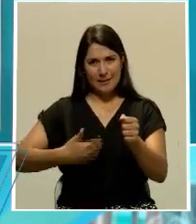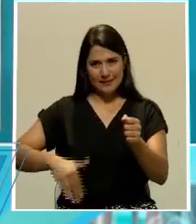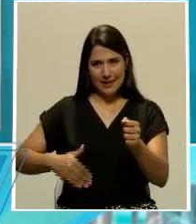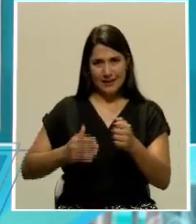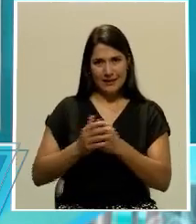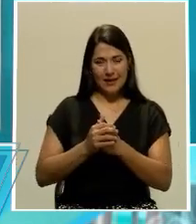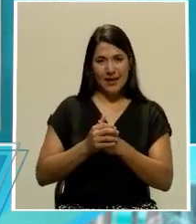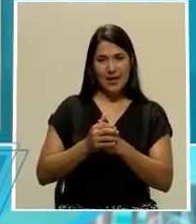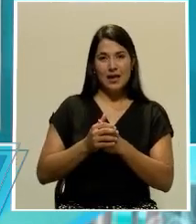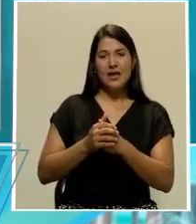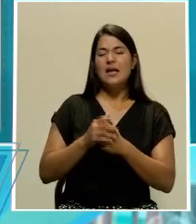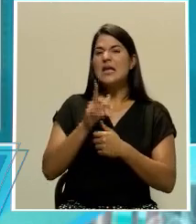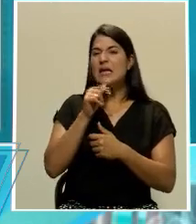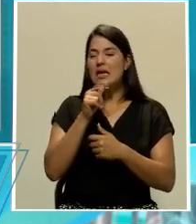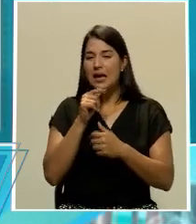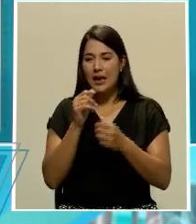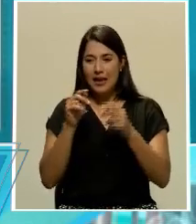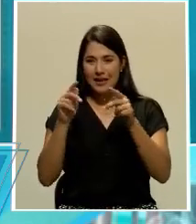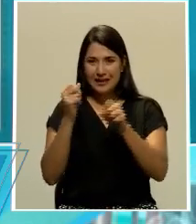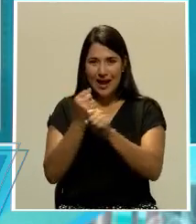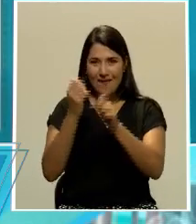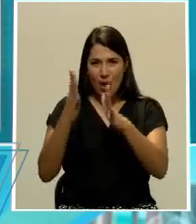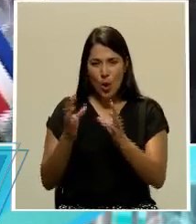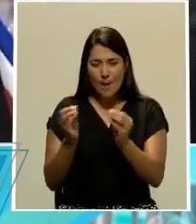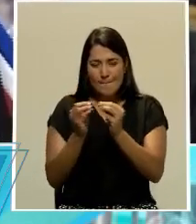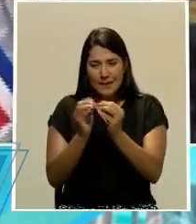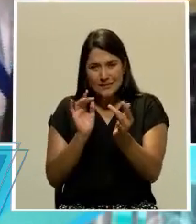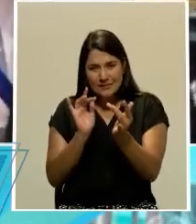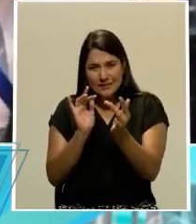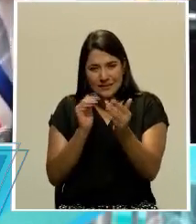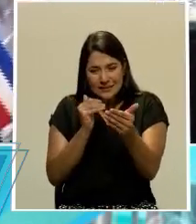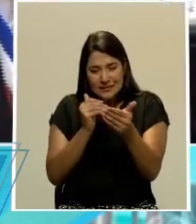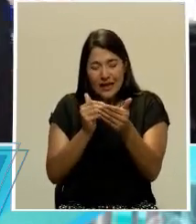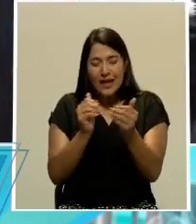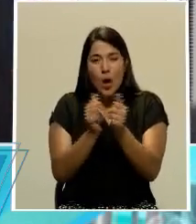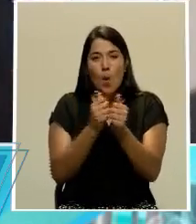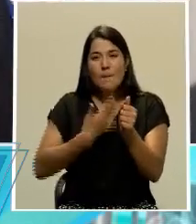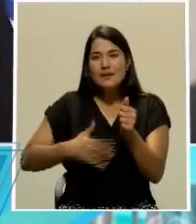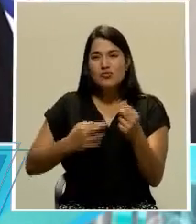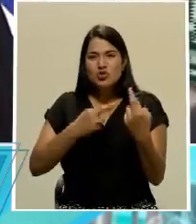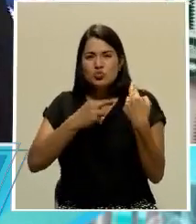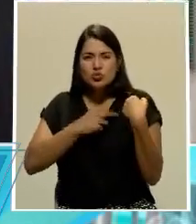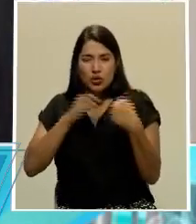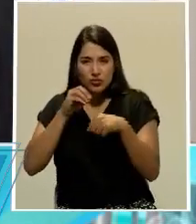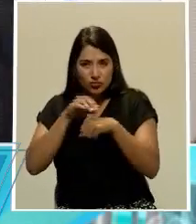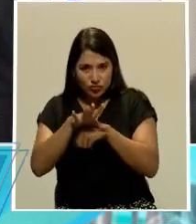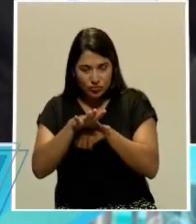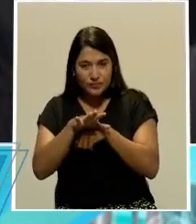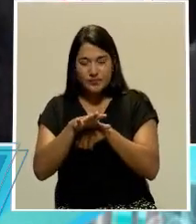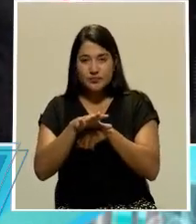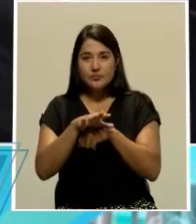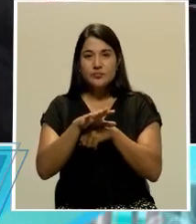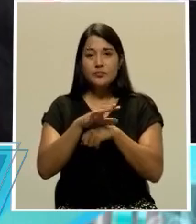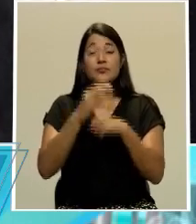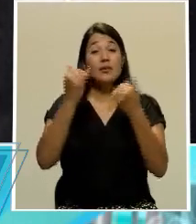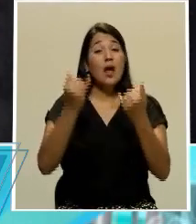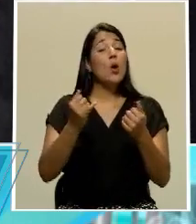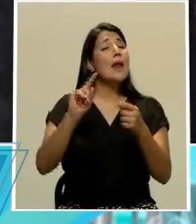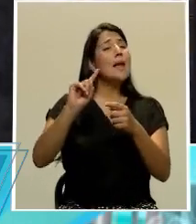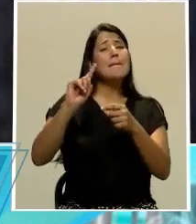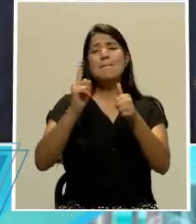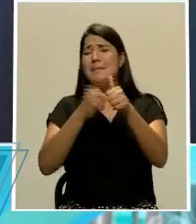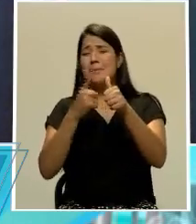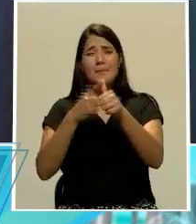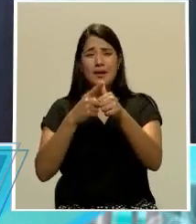sus dos o tres círculos concéntricos, ¿verdad? Y, de nuevo, insisto, el primer círculo concéntrico es el despacho